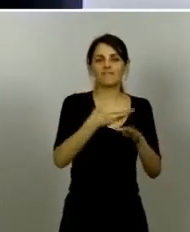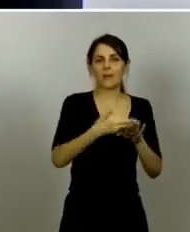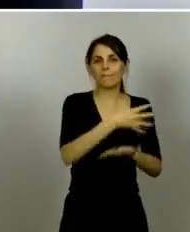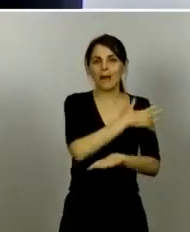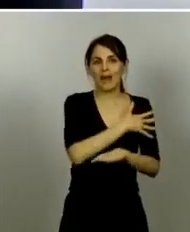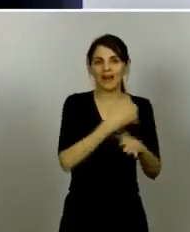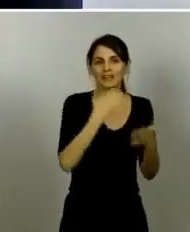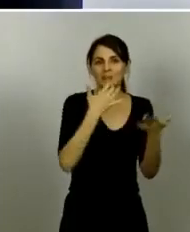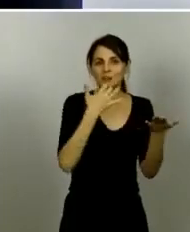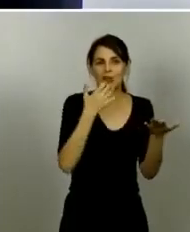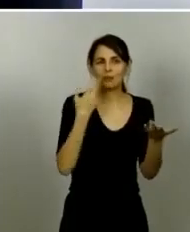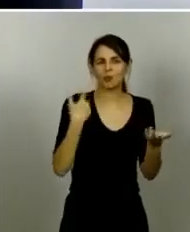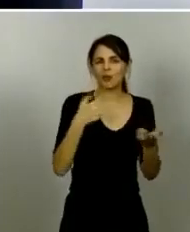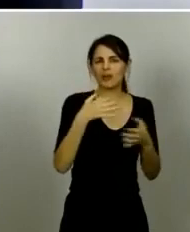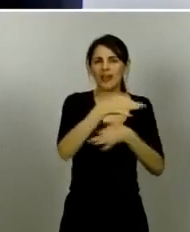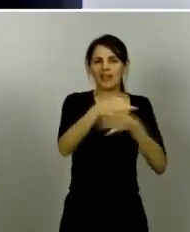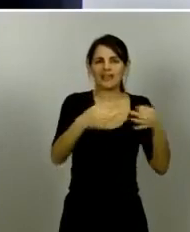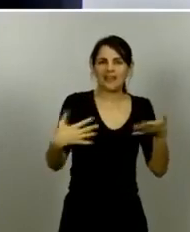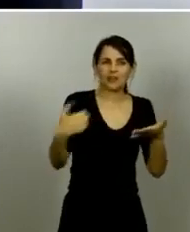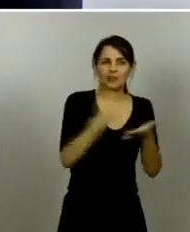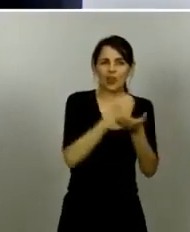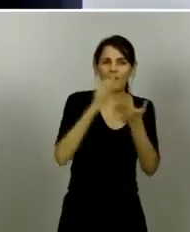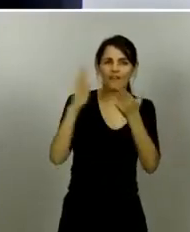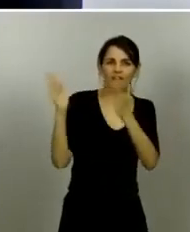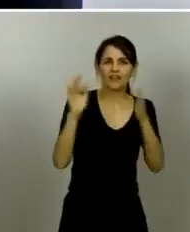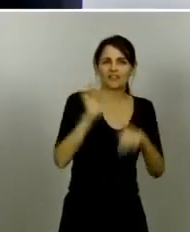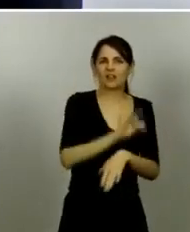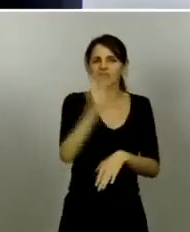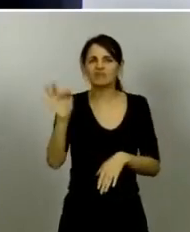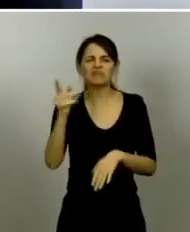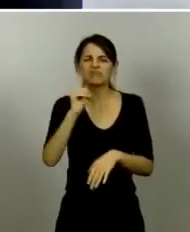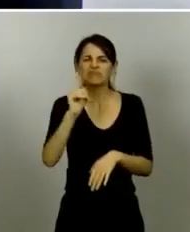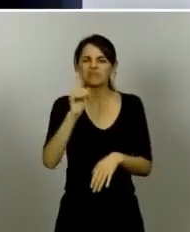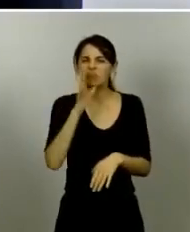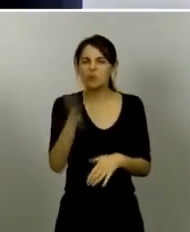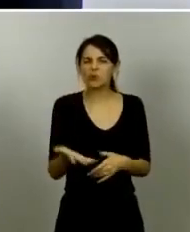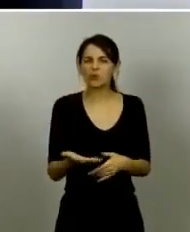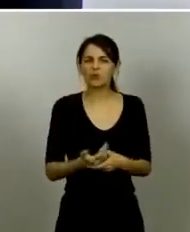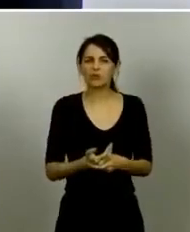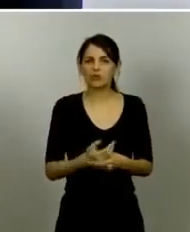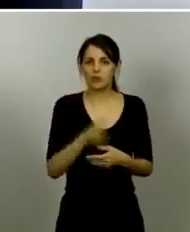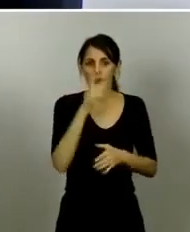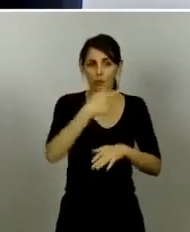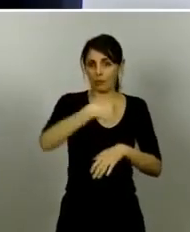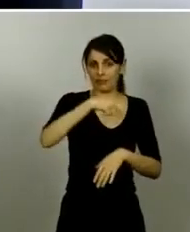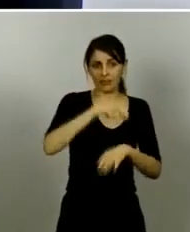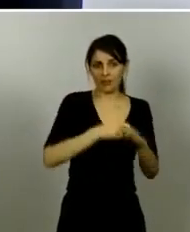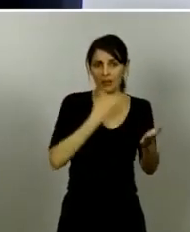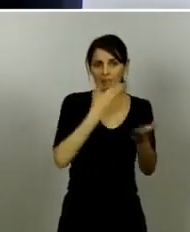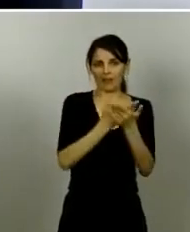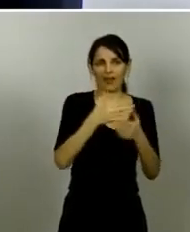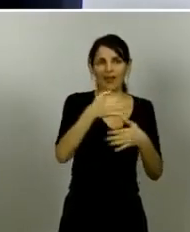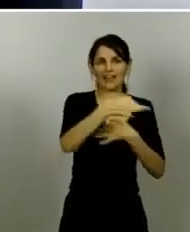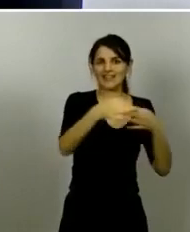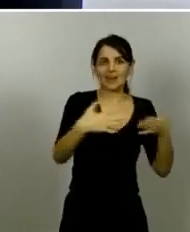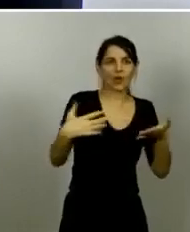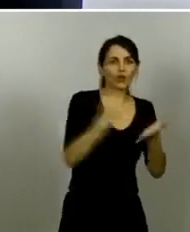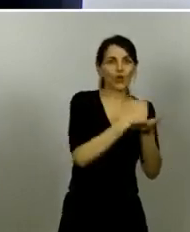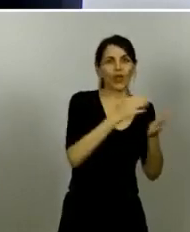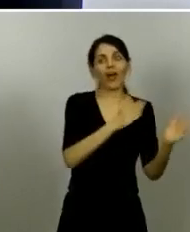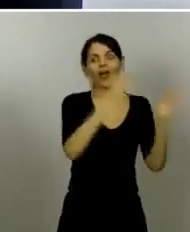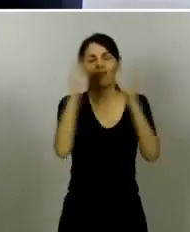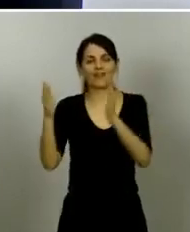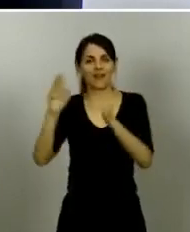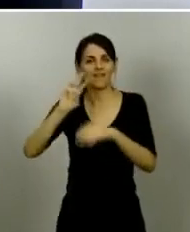las islas a la siguiente fase como ha pedido la presidenta Francina Armengol? Otra es sobre la prórroga la sexta